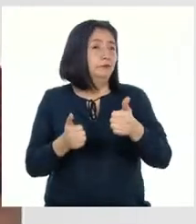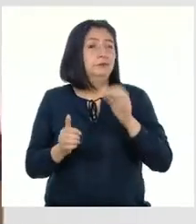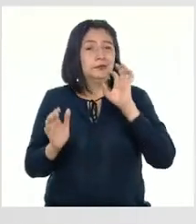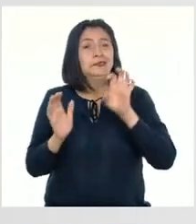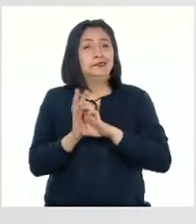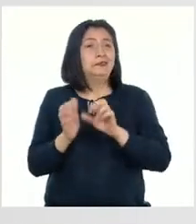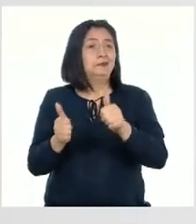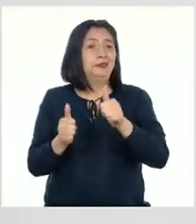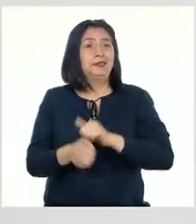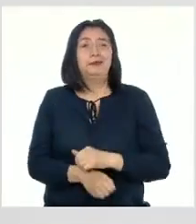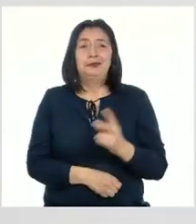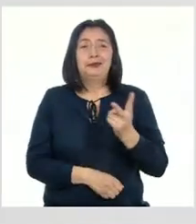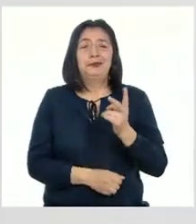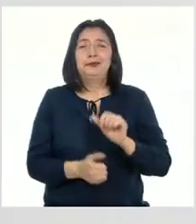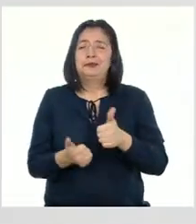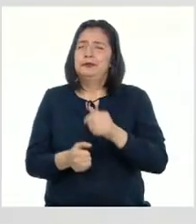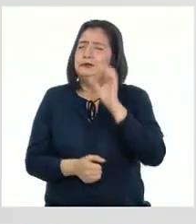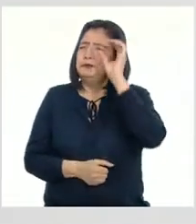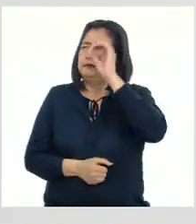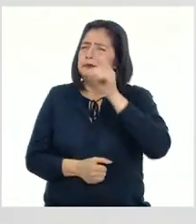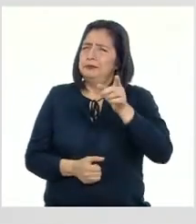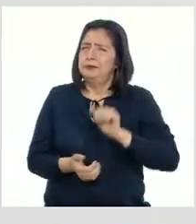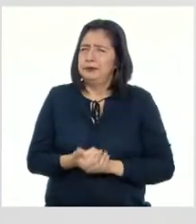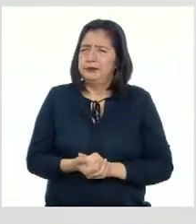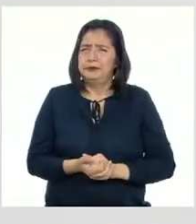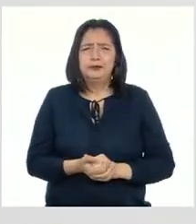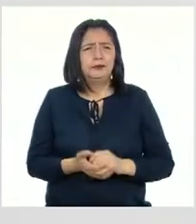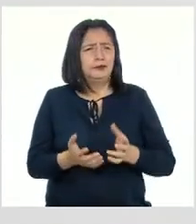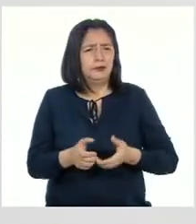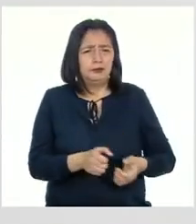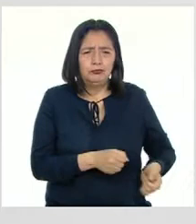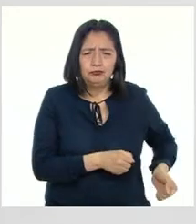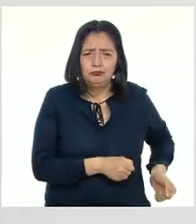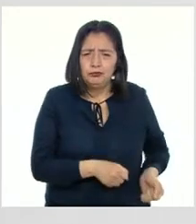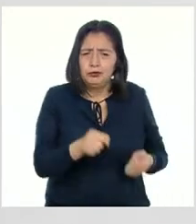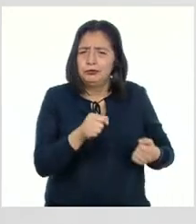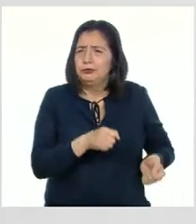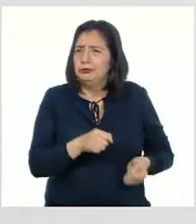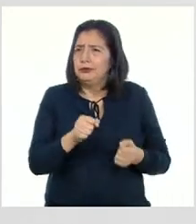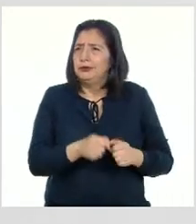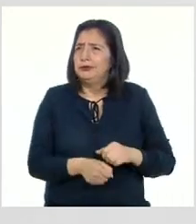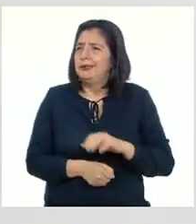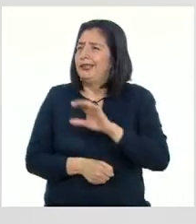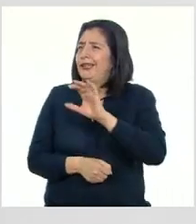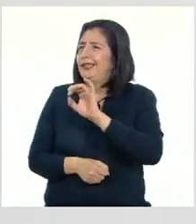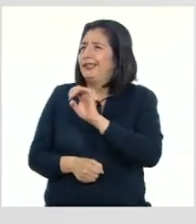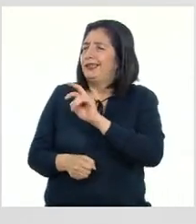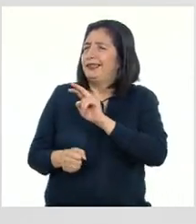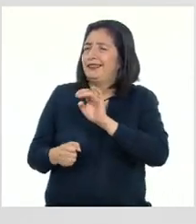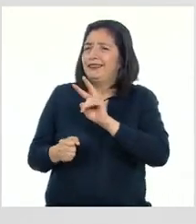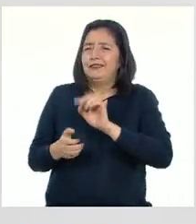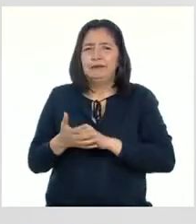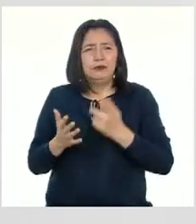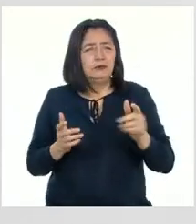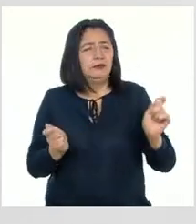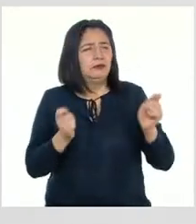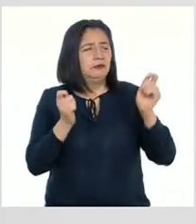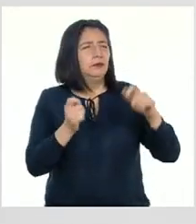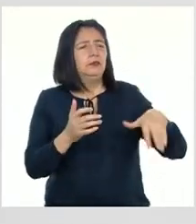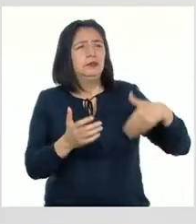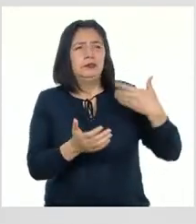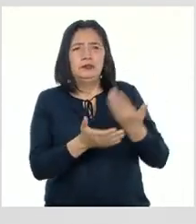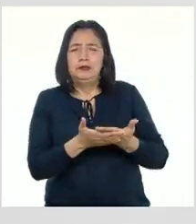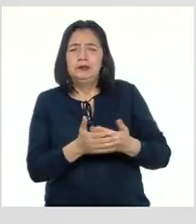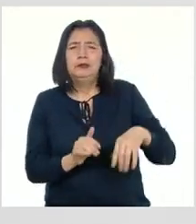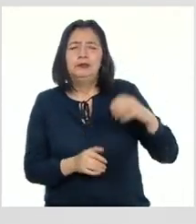ejemplos, Josué y Camila ¿Qué opinas de los carnavales? El carnaval es una celebración que llegó de Europa con los